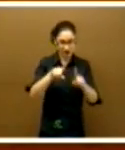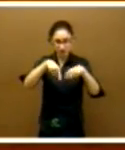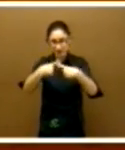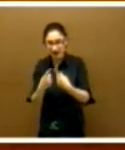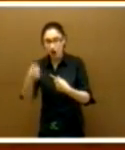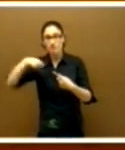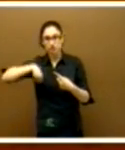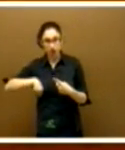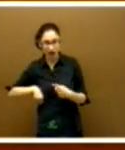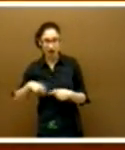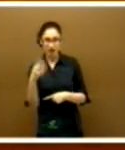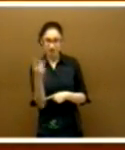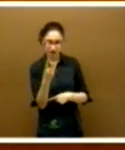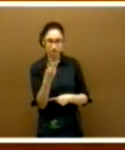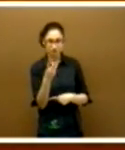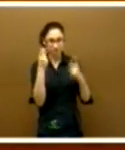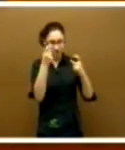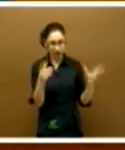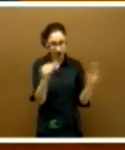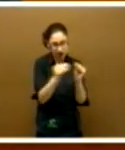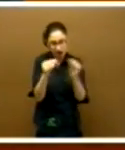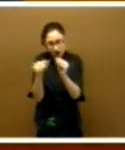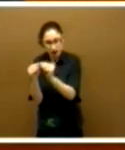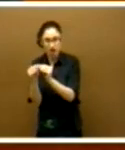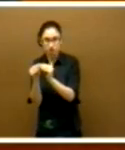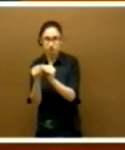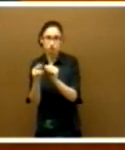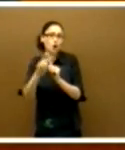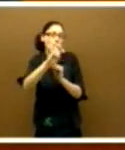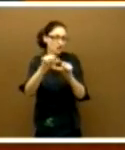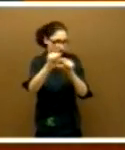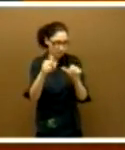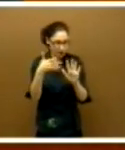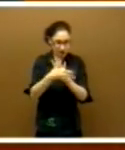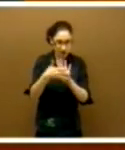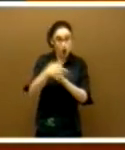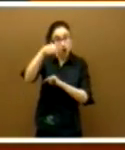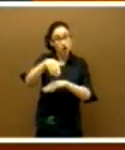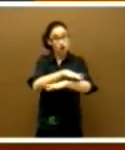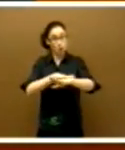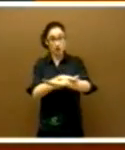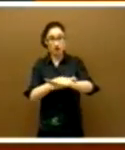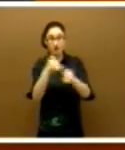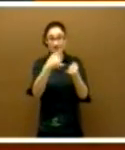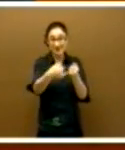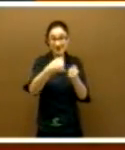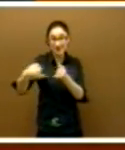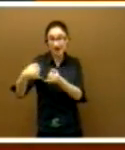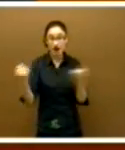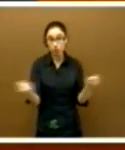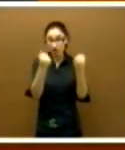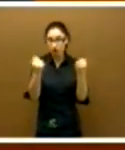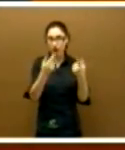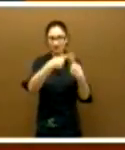esfera profesional. Dicho de otra manera, hoy el Gobierno nos ha presentado distintas líneas de actuación